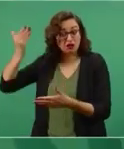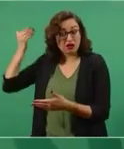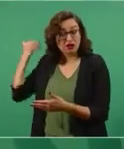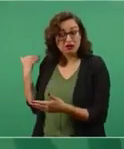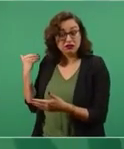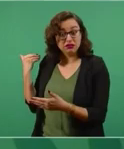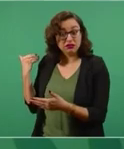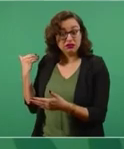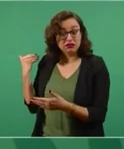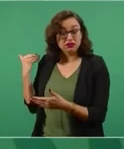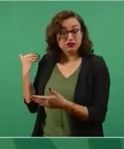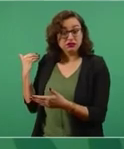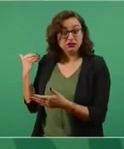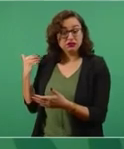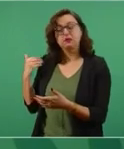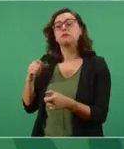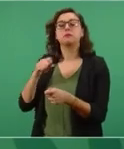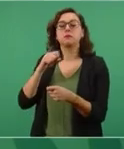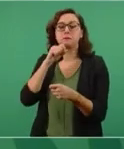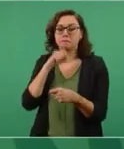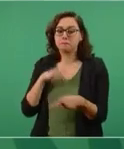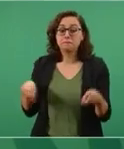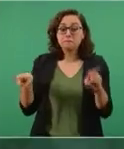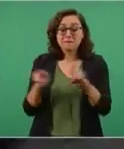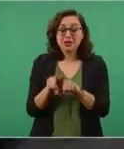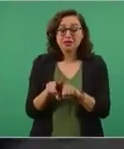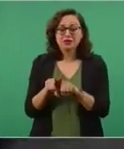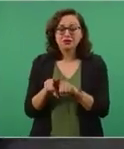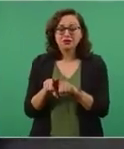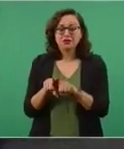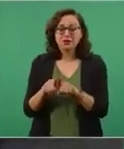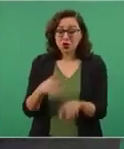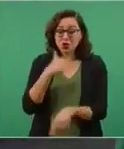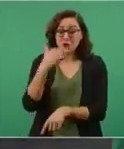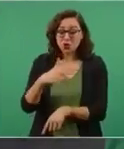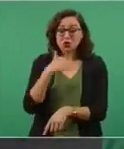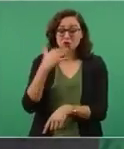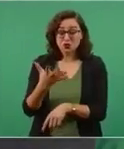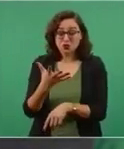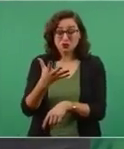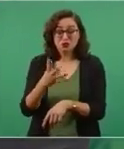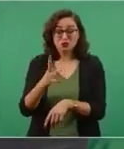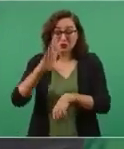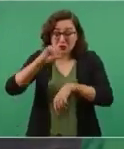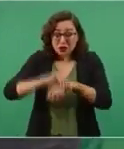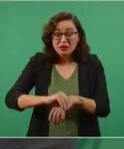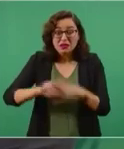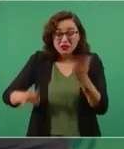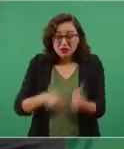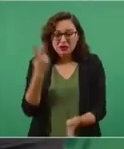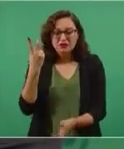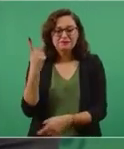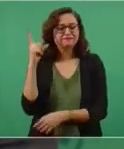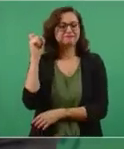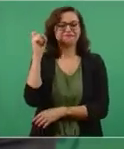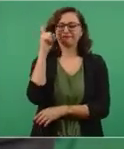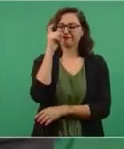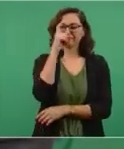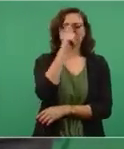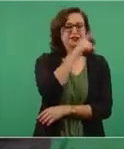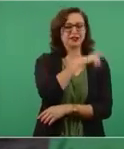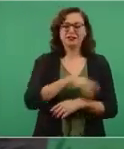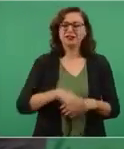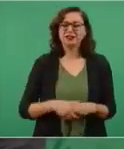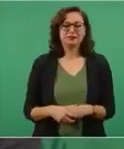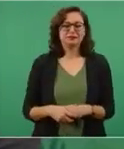o se reestablezca el régimen corrupto de antes. Va a ser muy difícil y no lo van